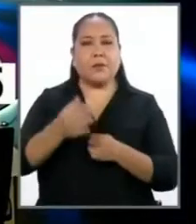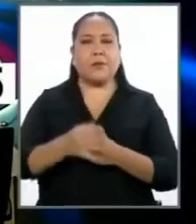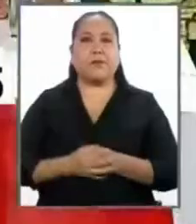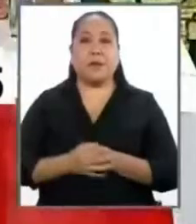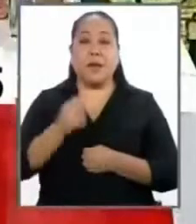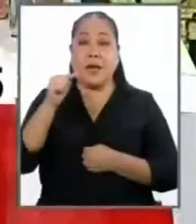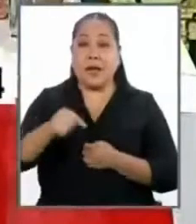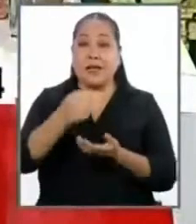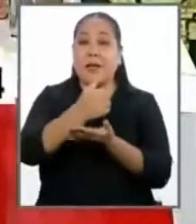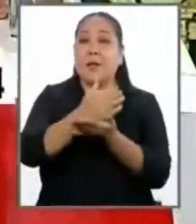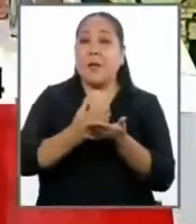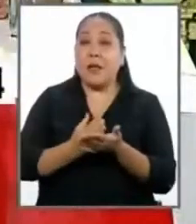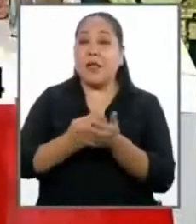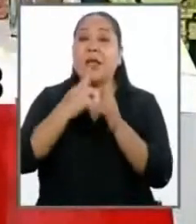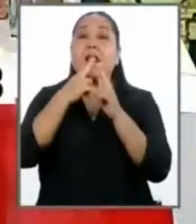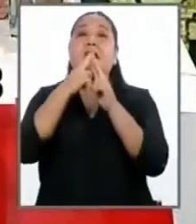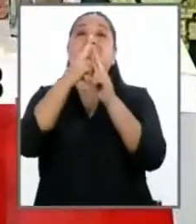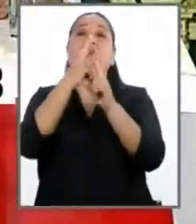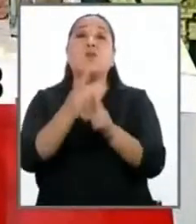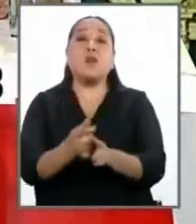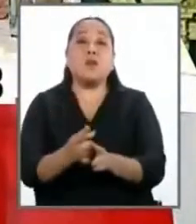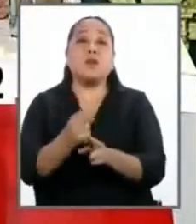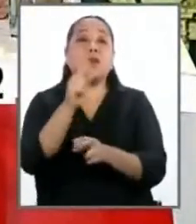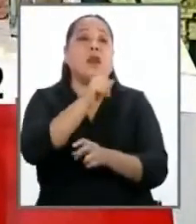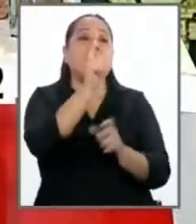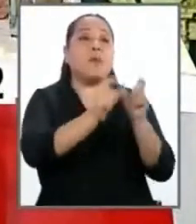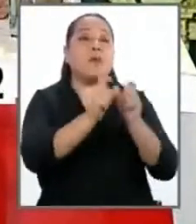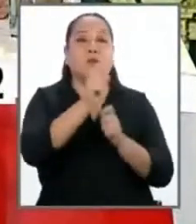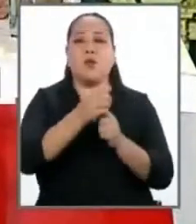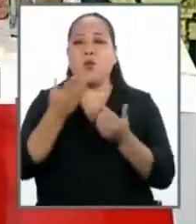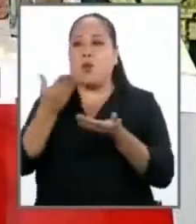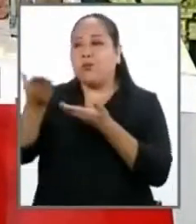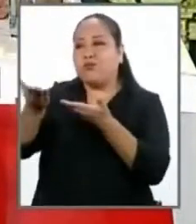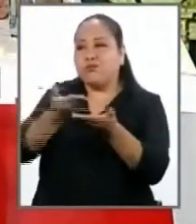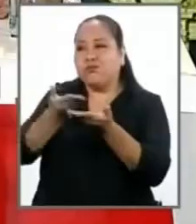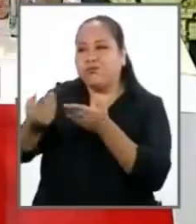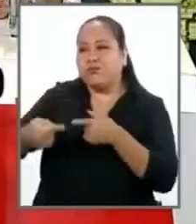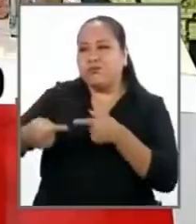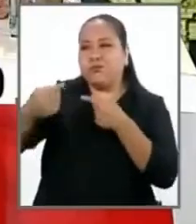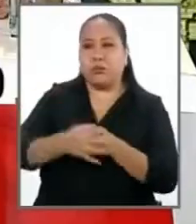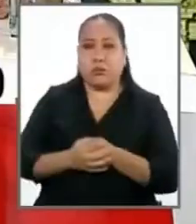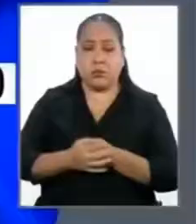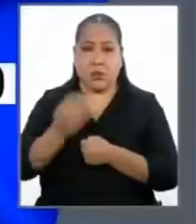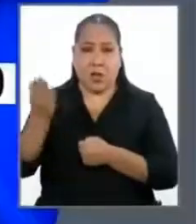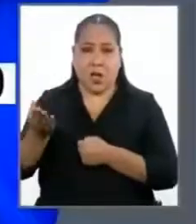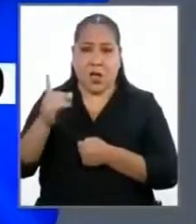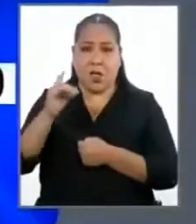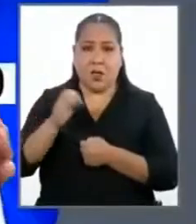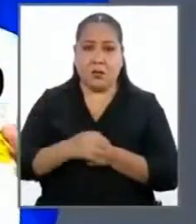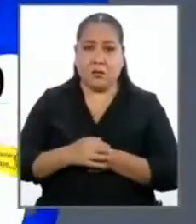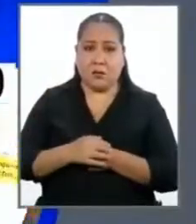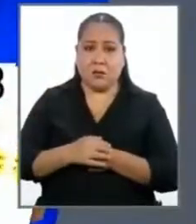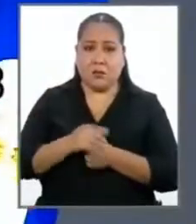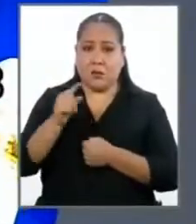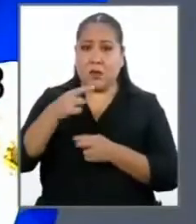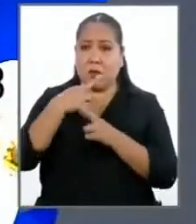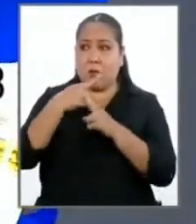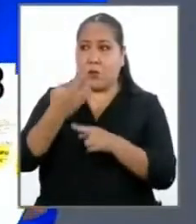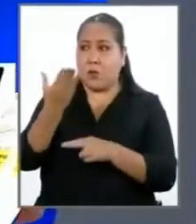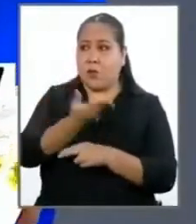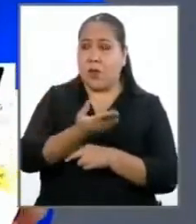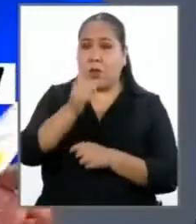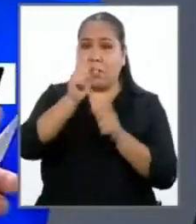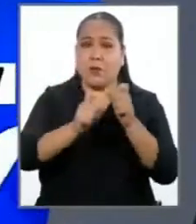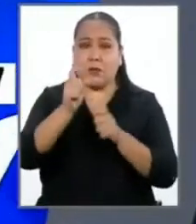Este bloque es de respuesta al ciudadano, no es de interpelación al candidato. al ciudadano, justamente le estoy